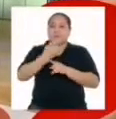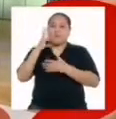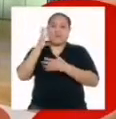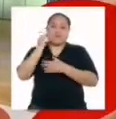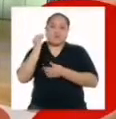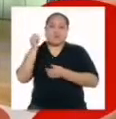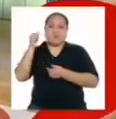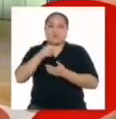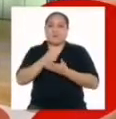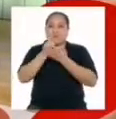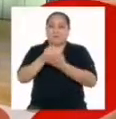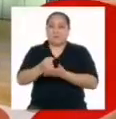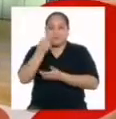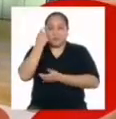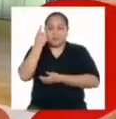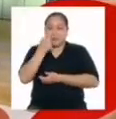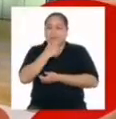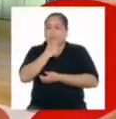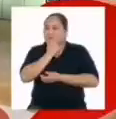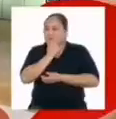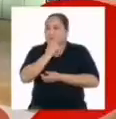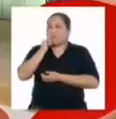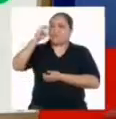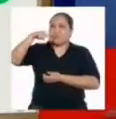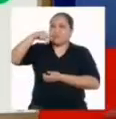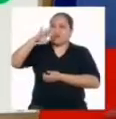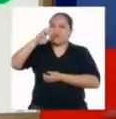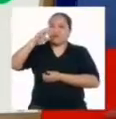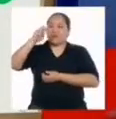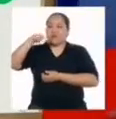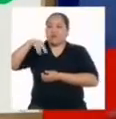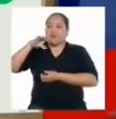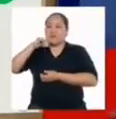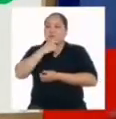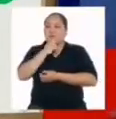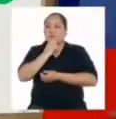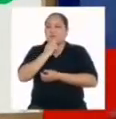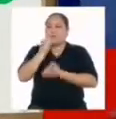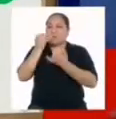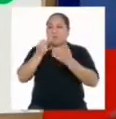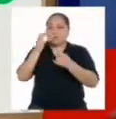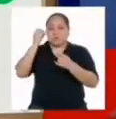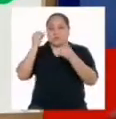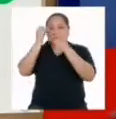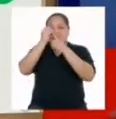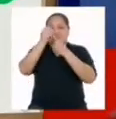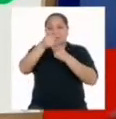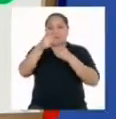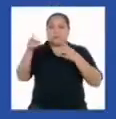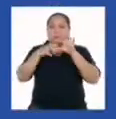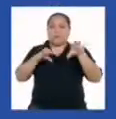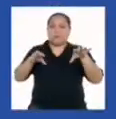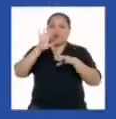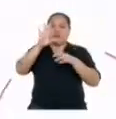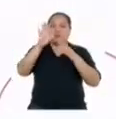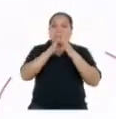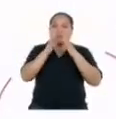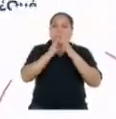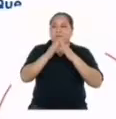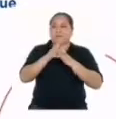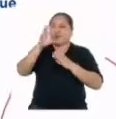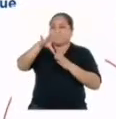lo que nos permitió hacer interpretaciones e inferencias. Ahora les dejo un reto para que cumplan en casa.